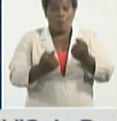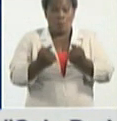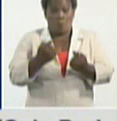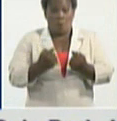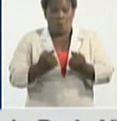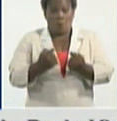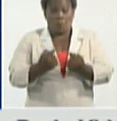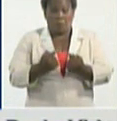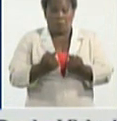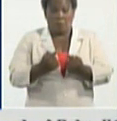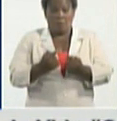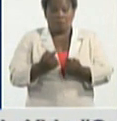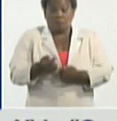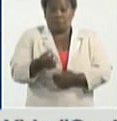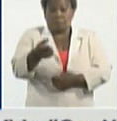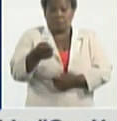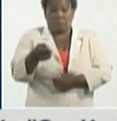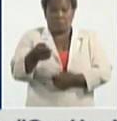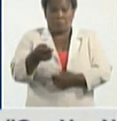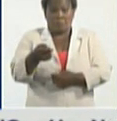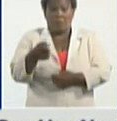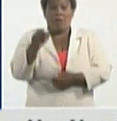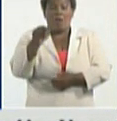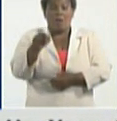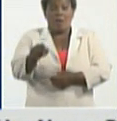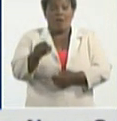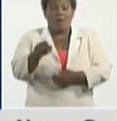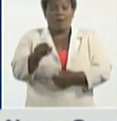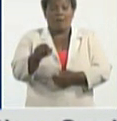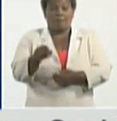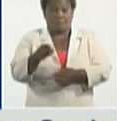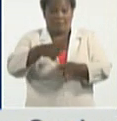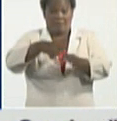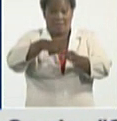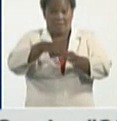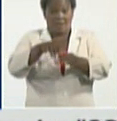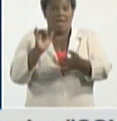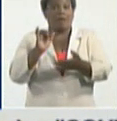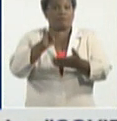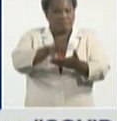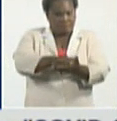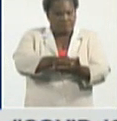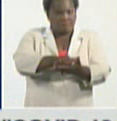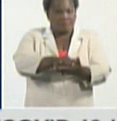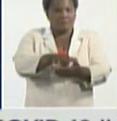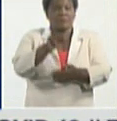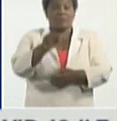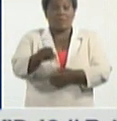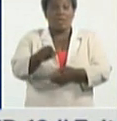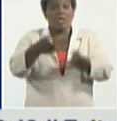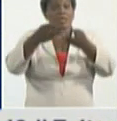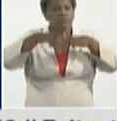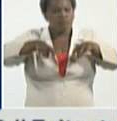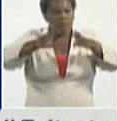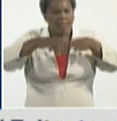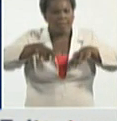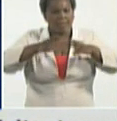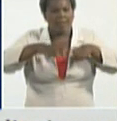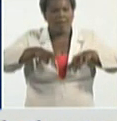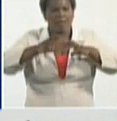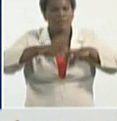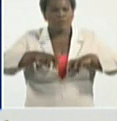recientemente al territorio, otros no, por lo tanto, es un estudio epidemiológico que se está